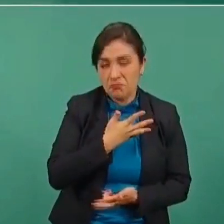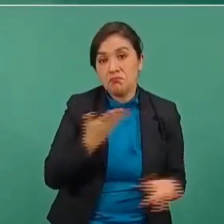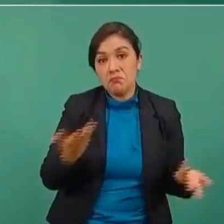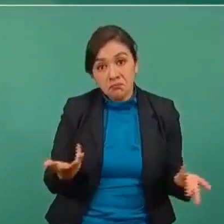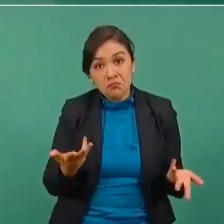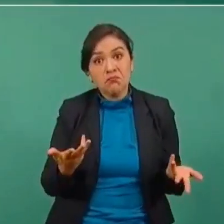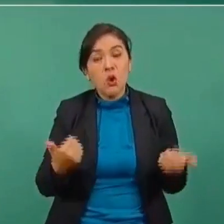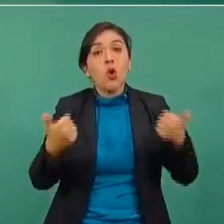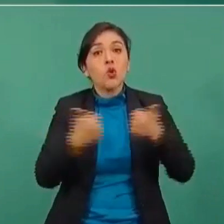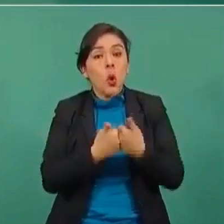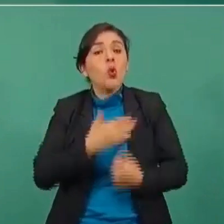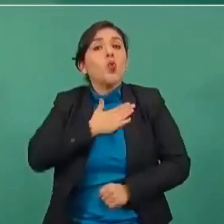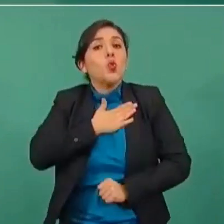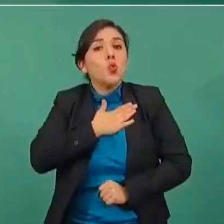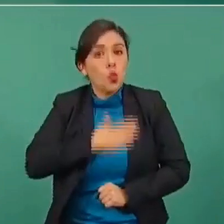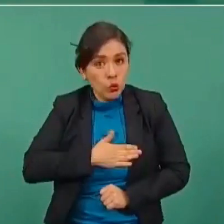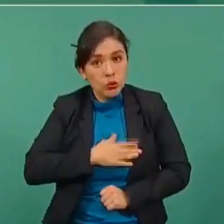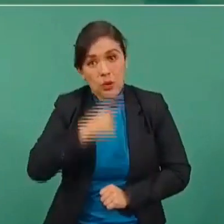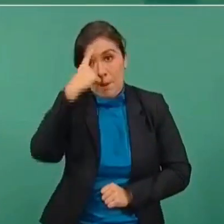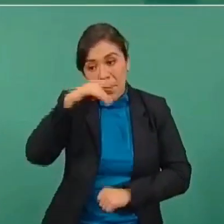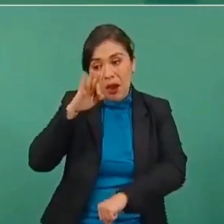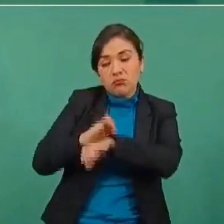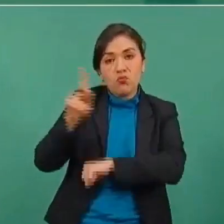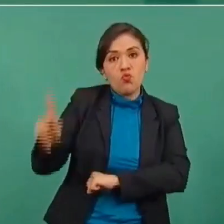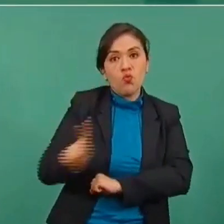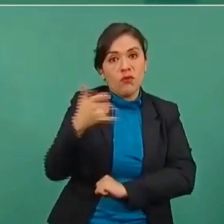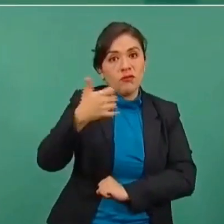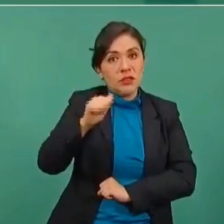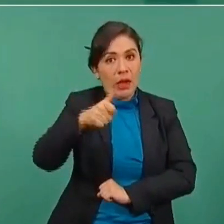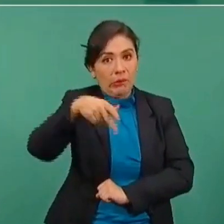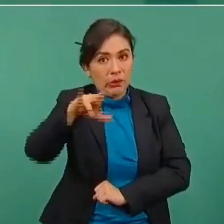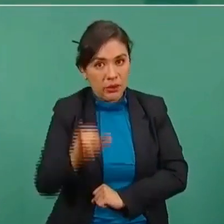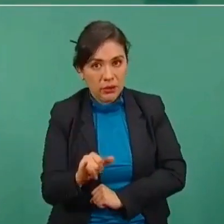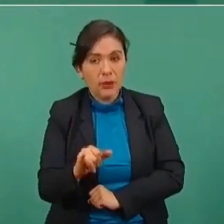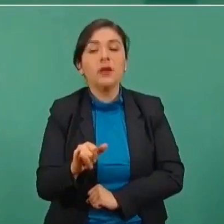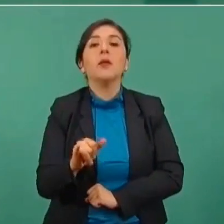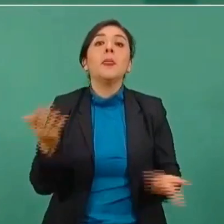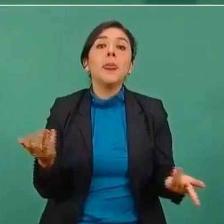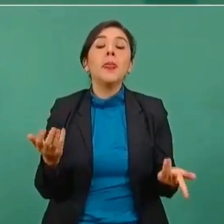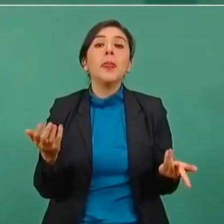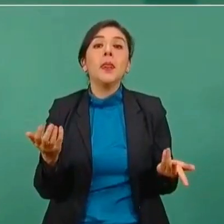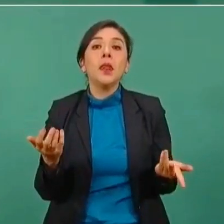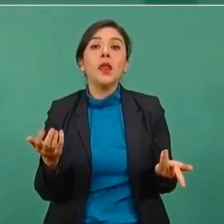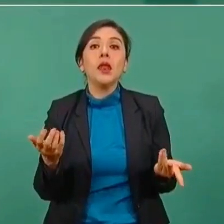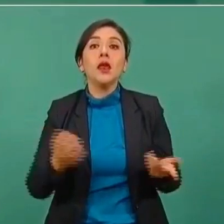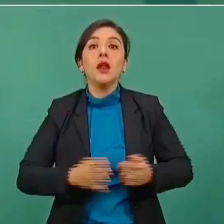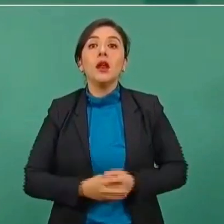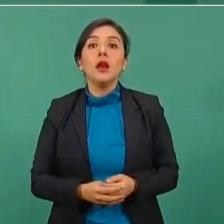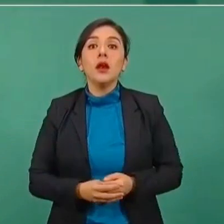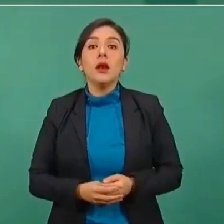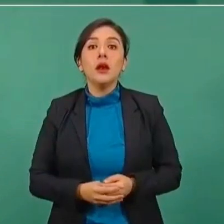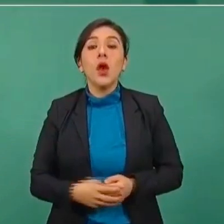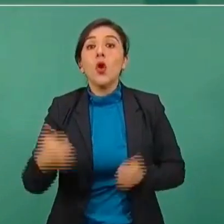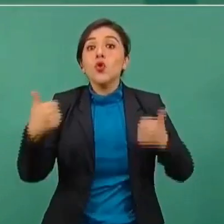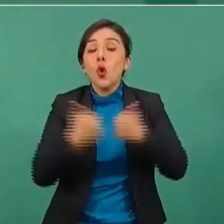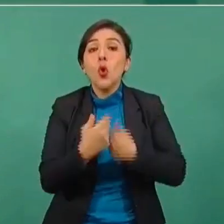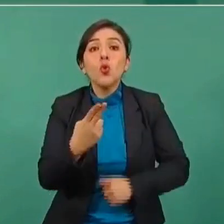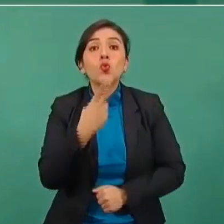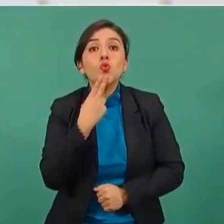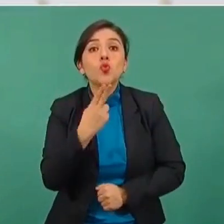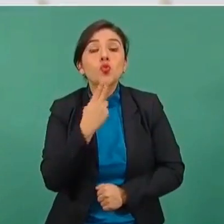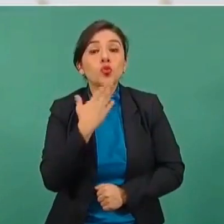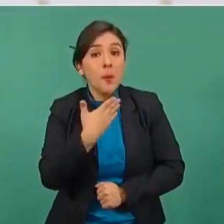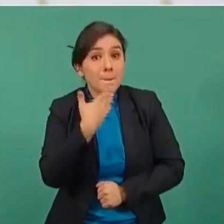haciendo justicia a los pueblos yaquis si hay un uso racional